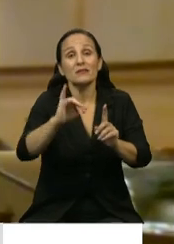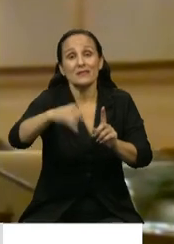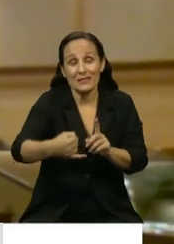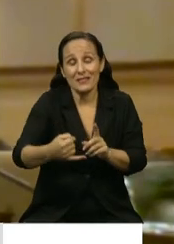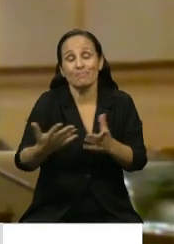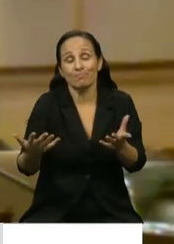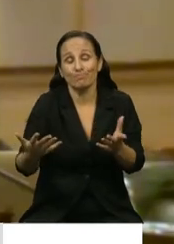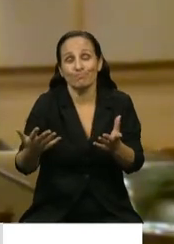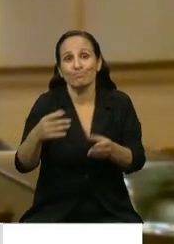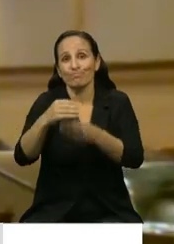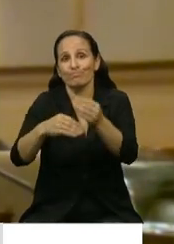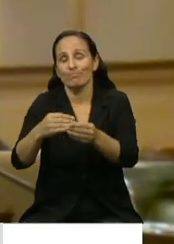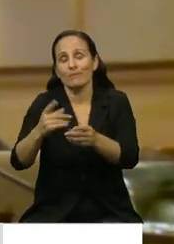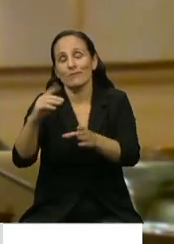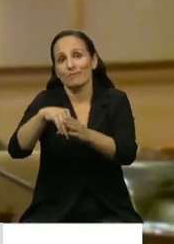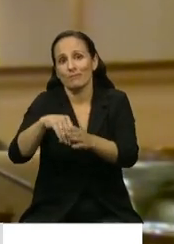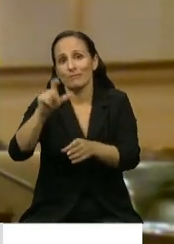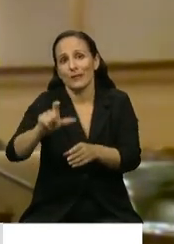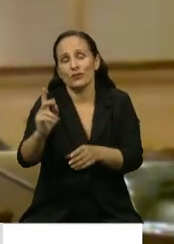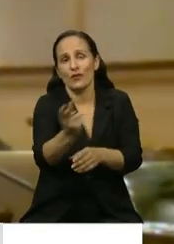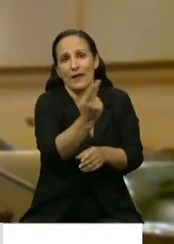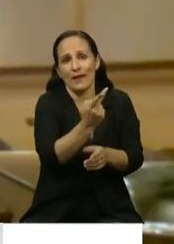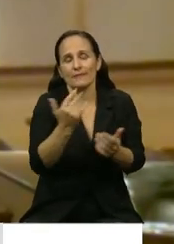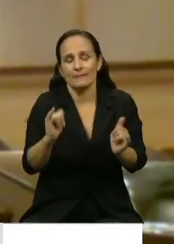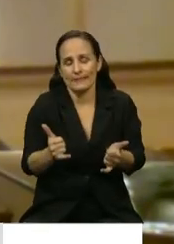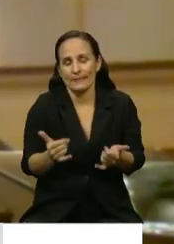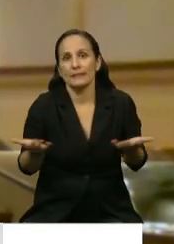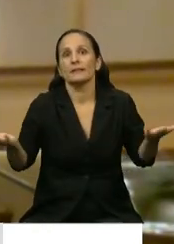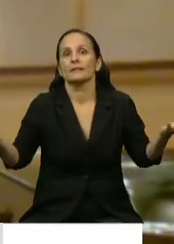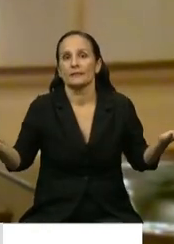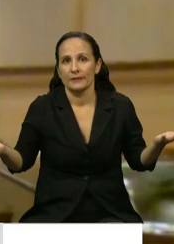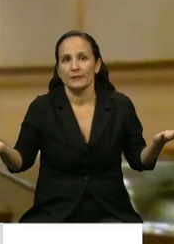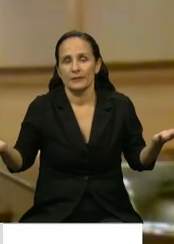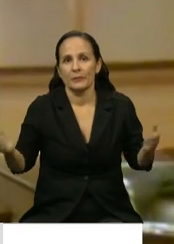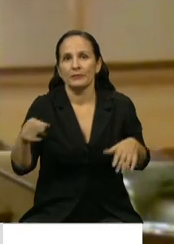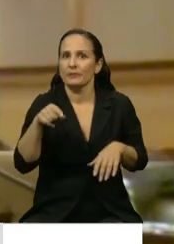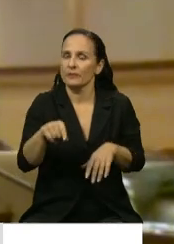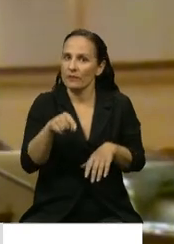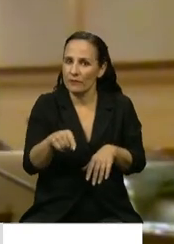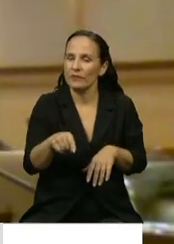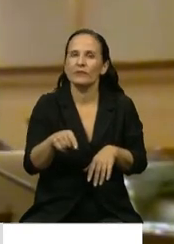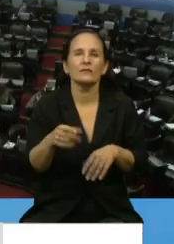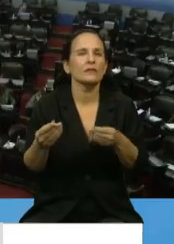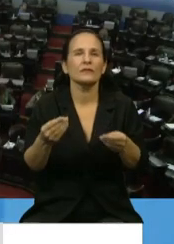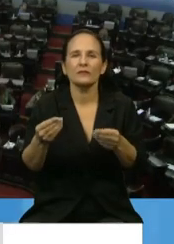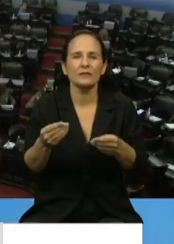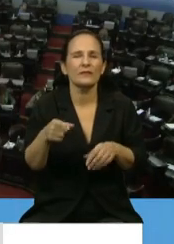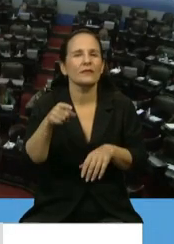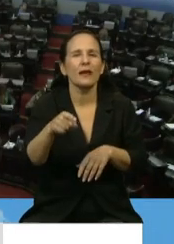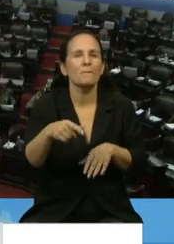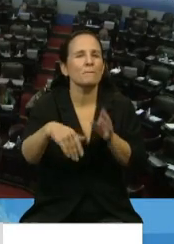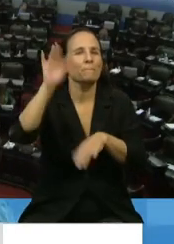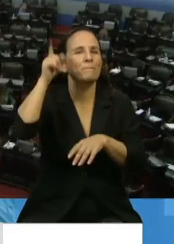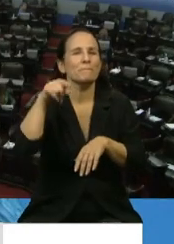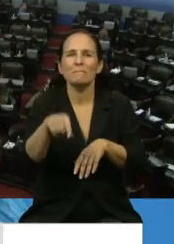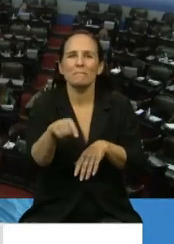sufrido las consecuencias de esta pandemia. Y puntualmente lo que se plantean los proyectos y